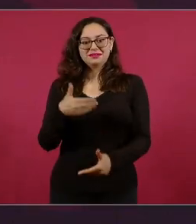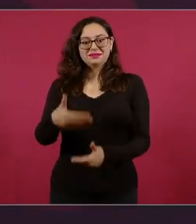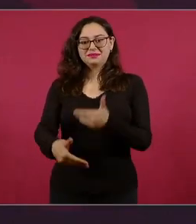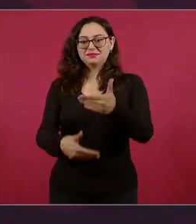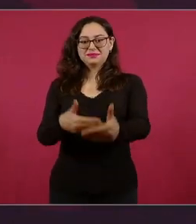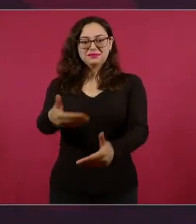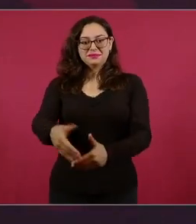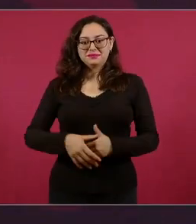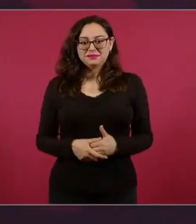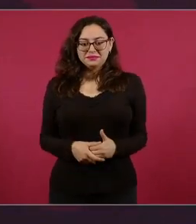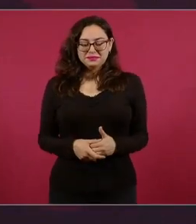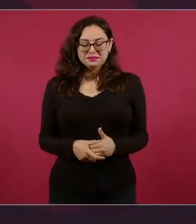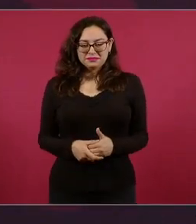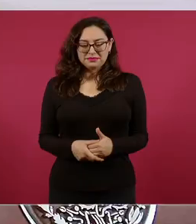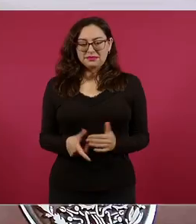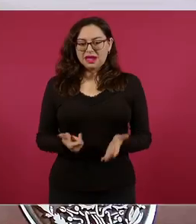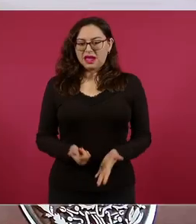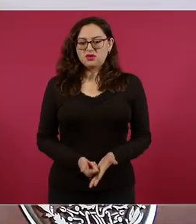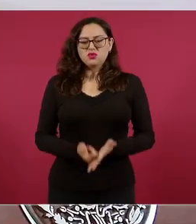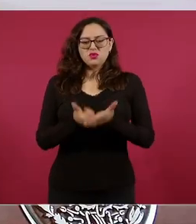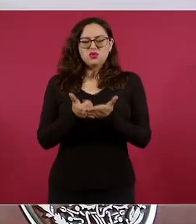y eso va a ayudar mucho